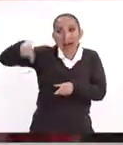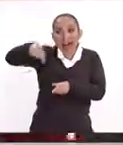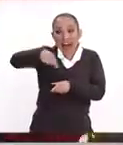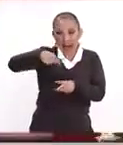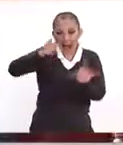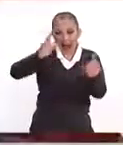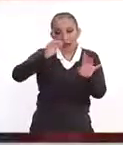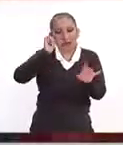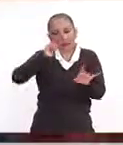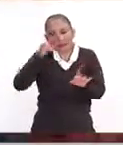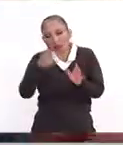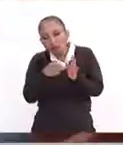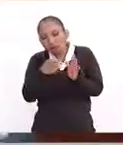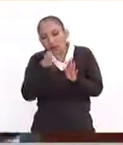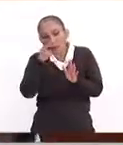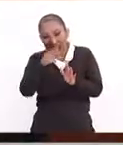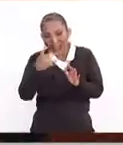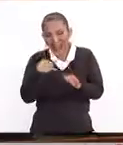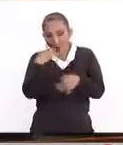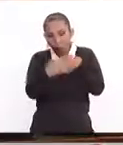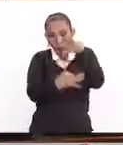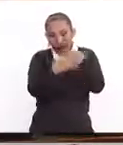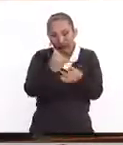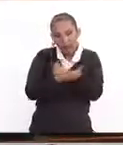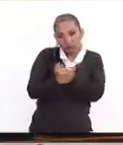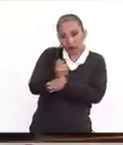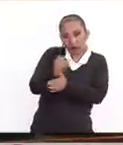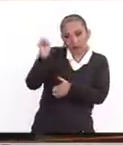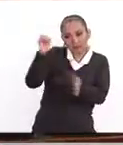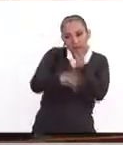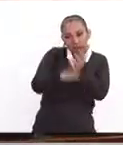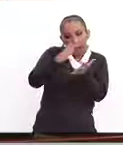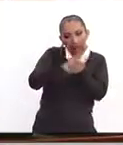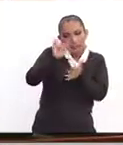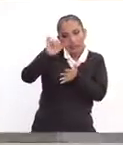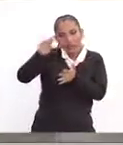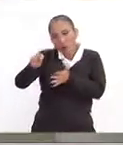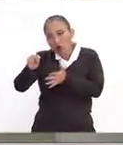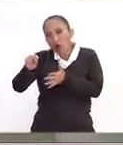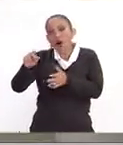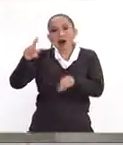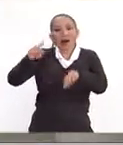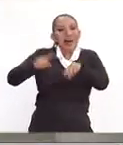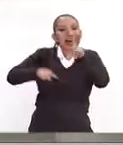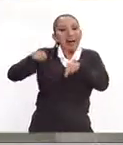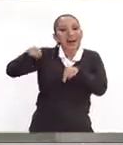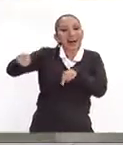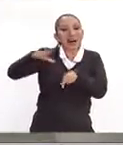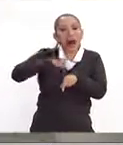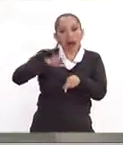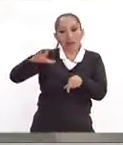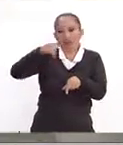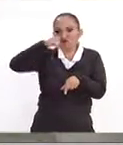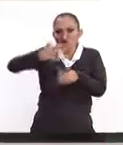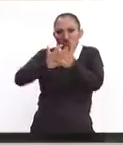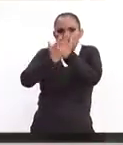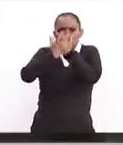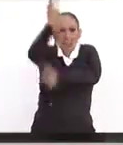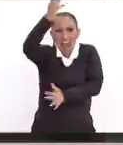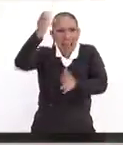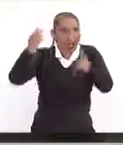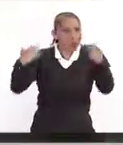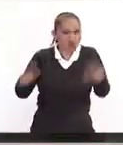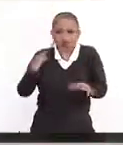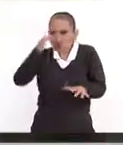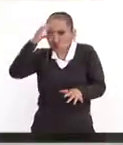en los casos concretos, para que los jueces decidan la privación de la libertad, generalmente es cuando, en fin, hay una violencia grave, digamos,